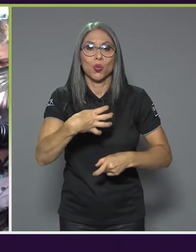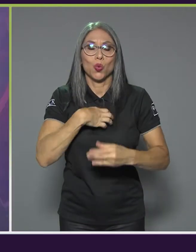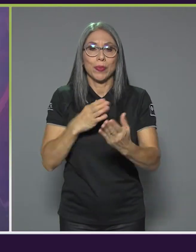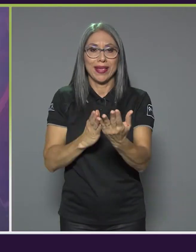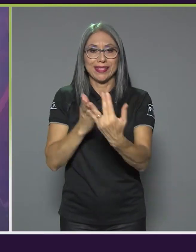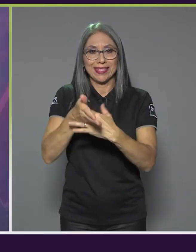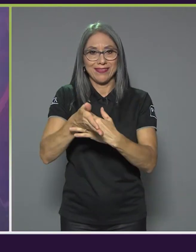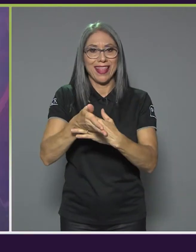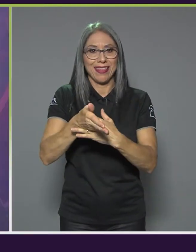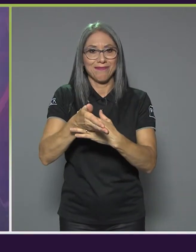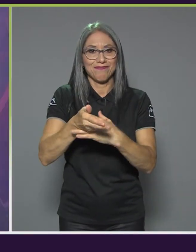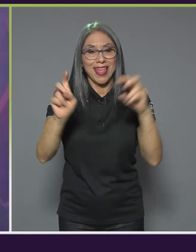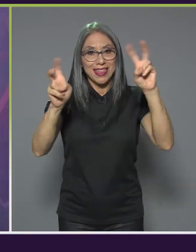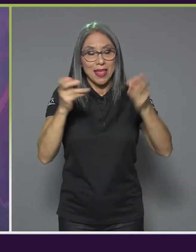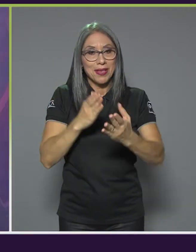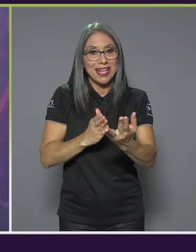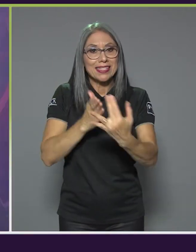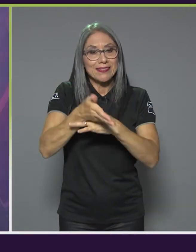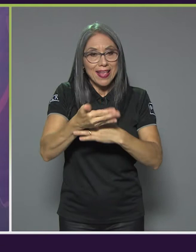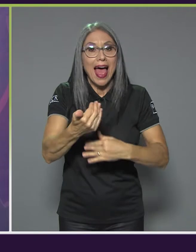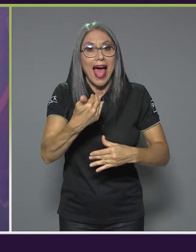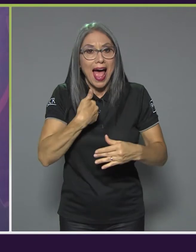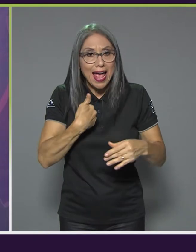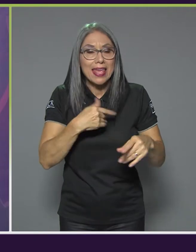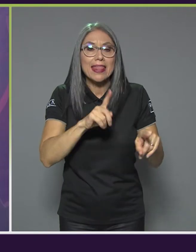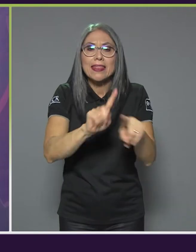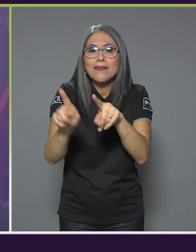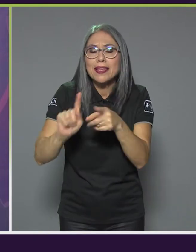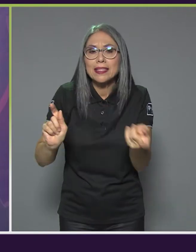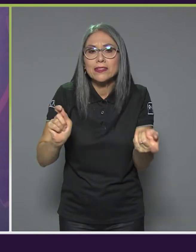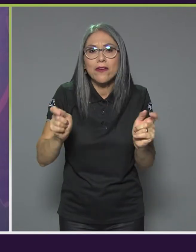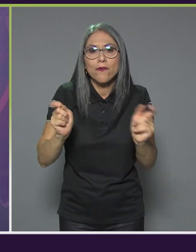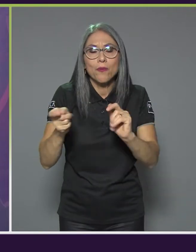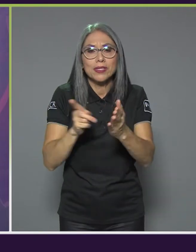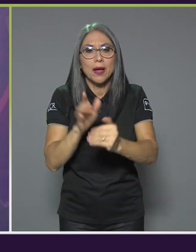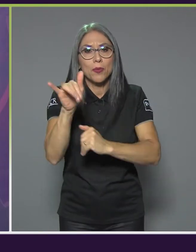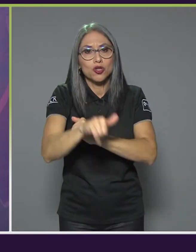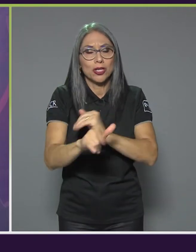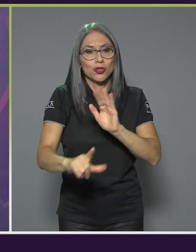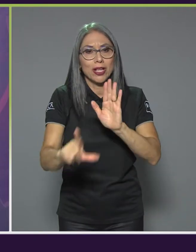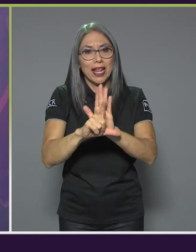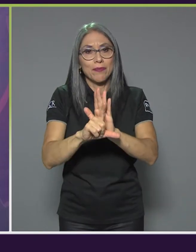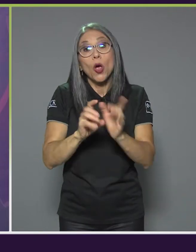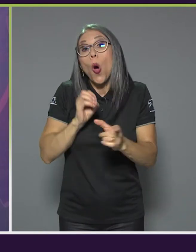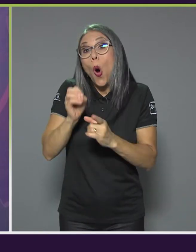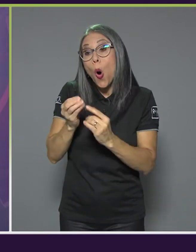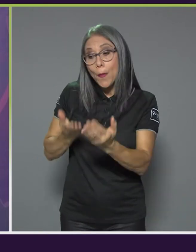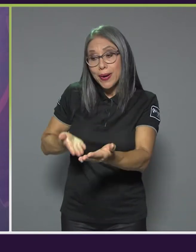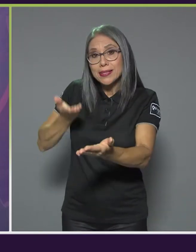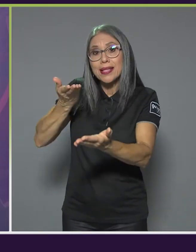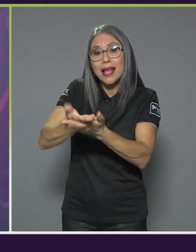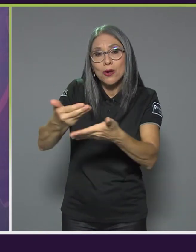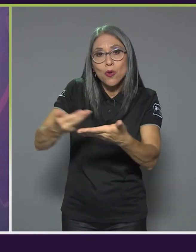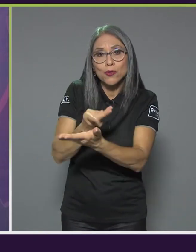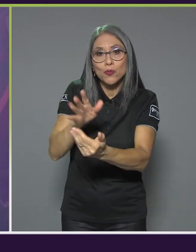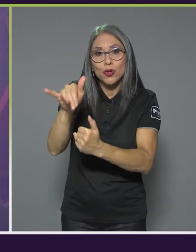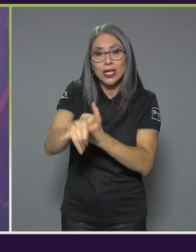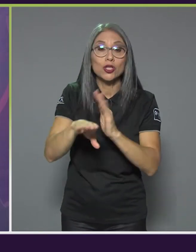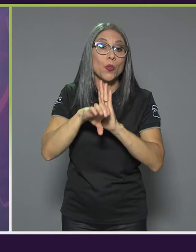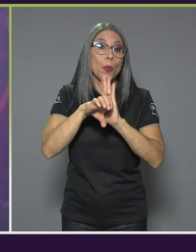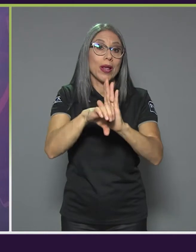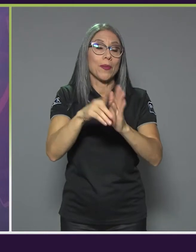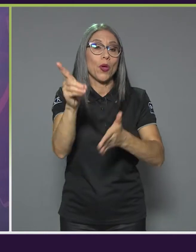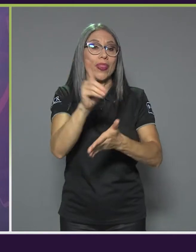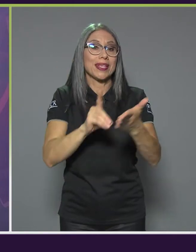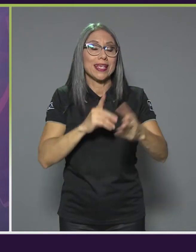accesibilidad hay varias reformas a proyectos de ley o por lo menos presentar proyectos de ley, como la ley sobre el diseño universal